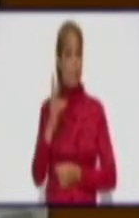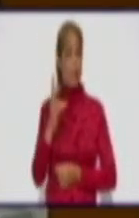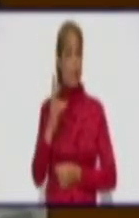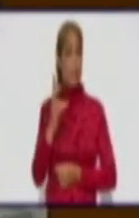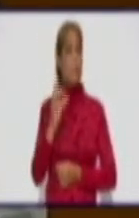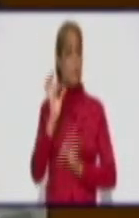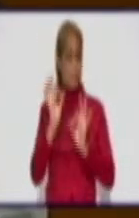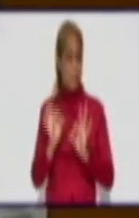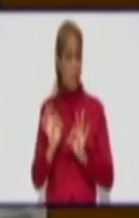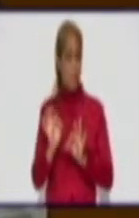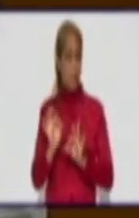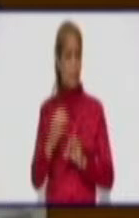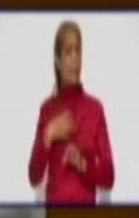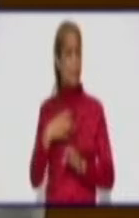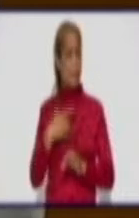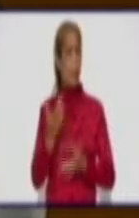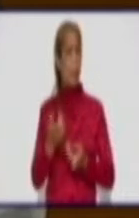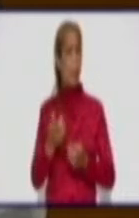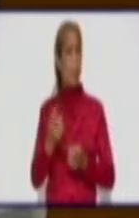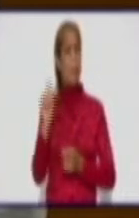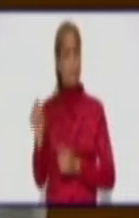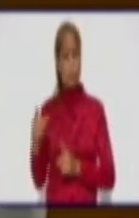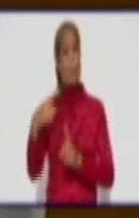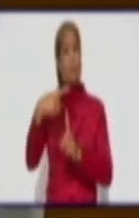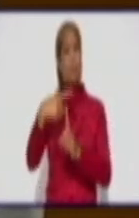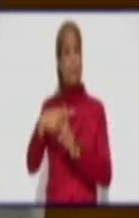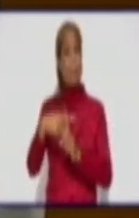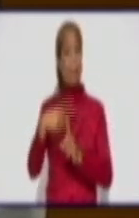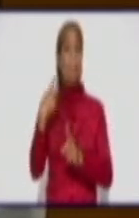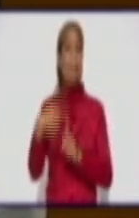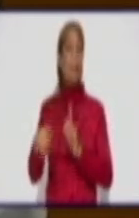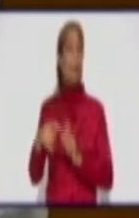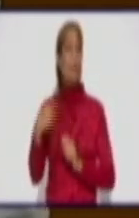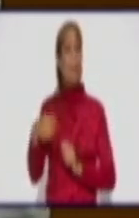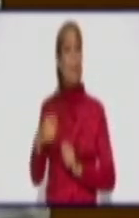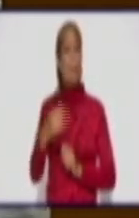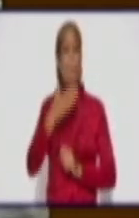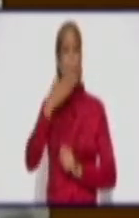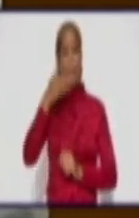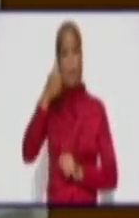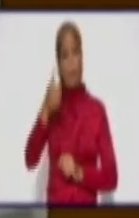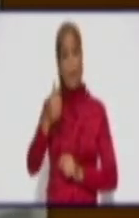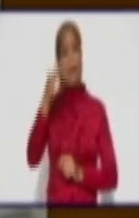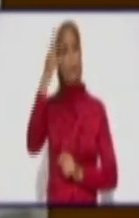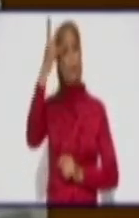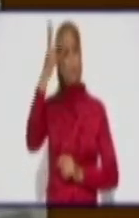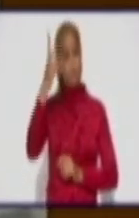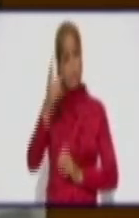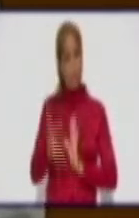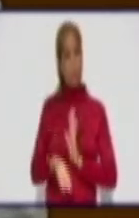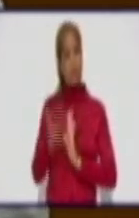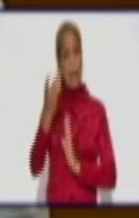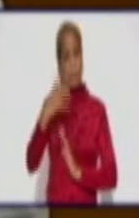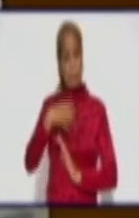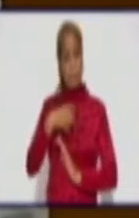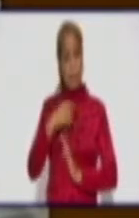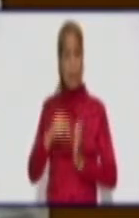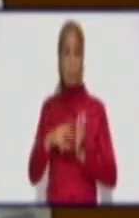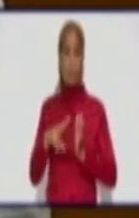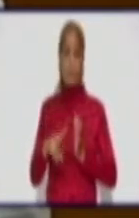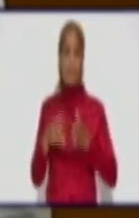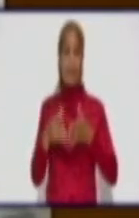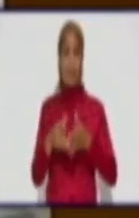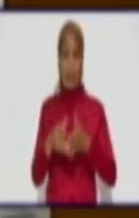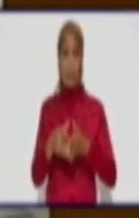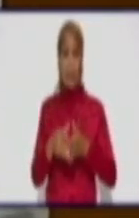será una meseta, un escenario y un él favorable para la provincia. Y no como hoy que yo pudiera decir que estamos en una meseta, pero es una meseta alta,